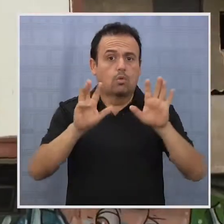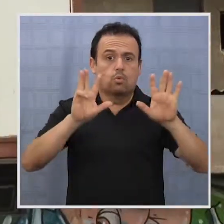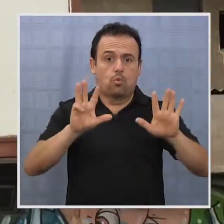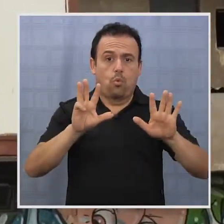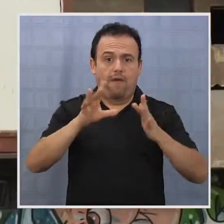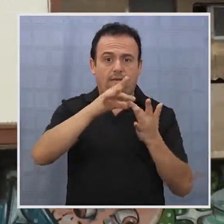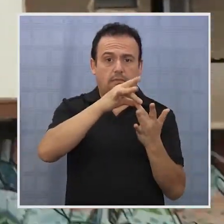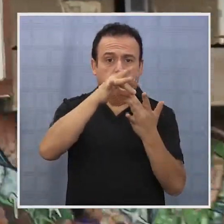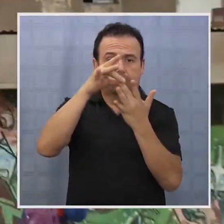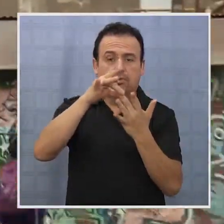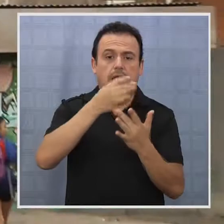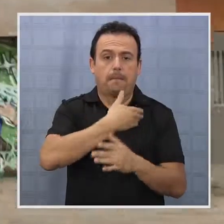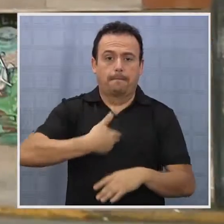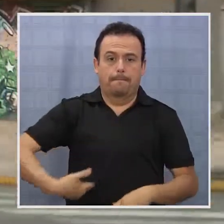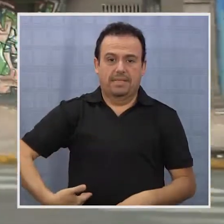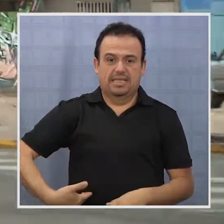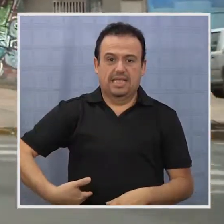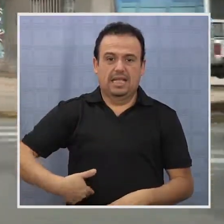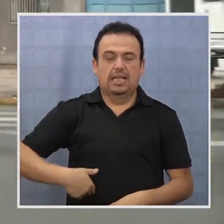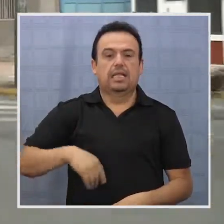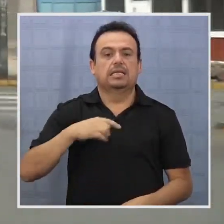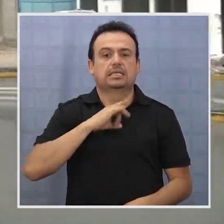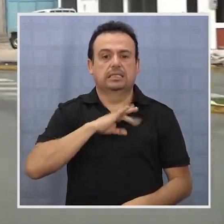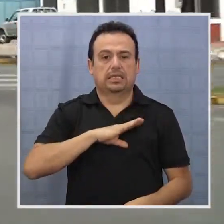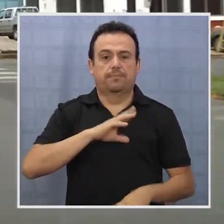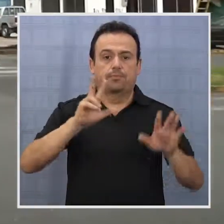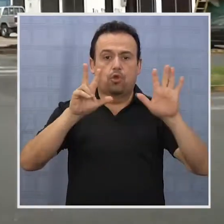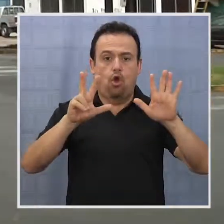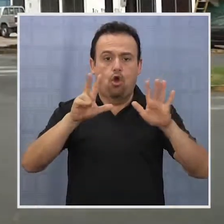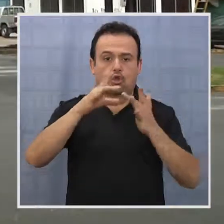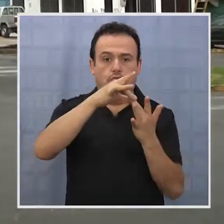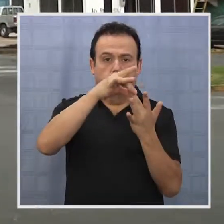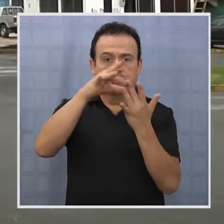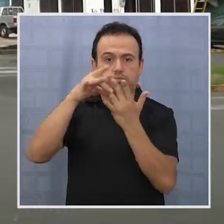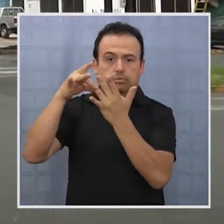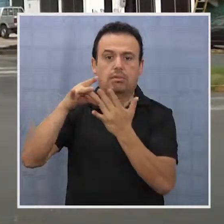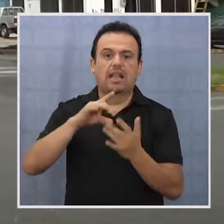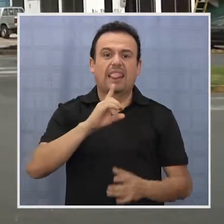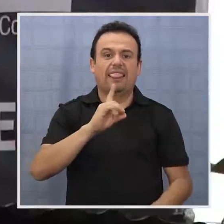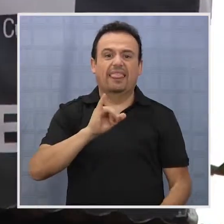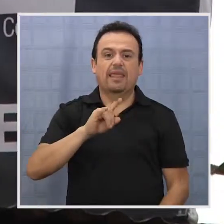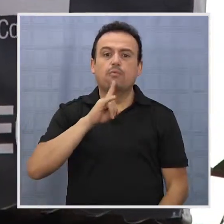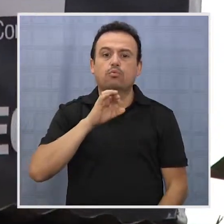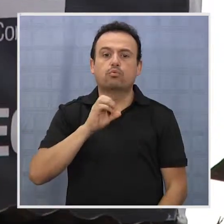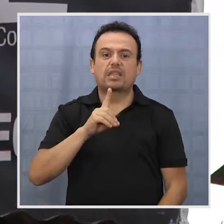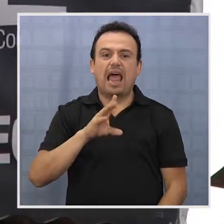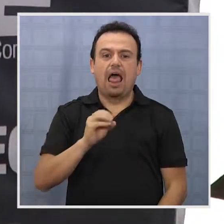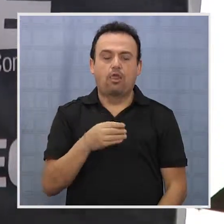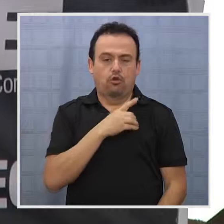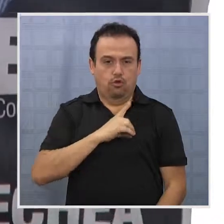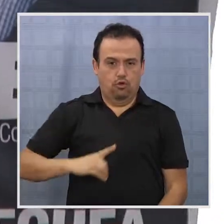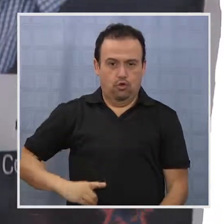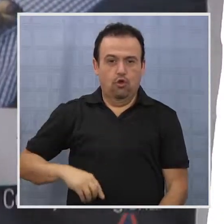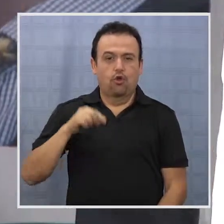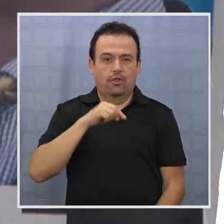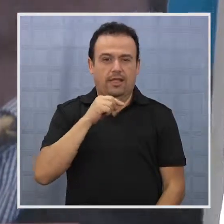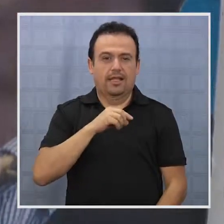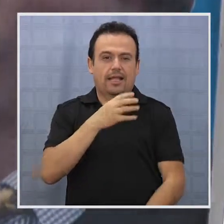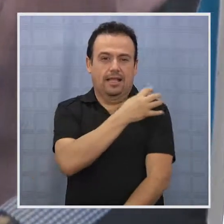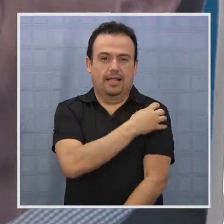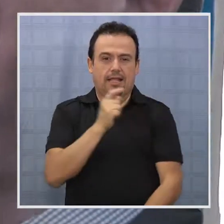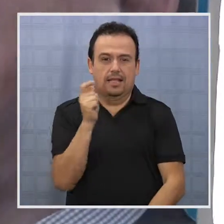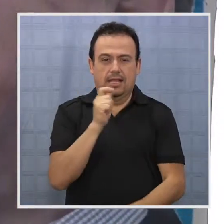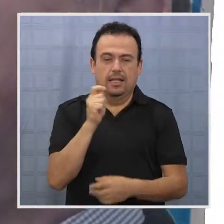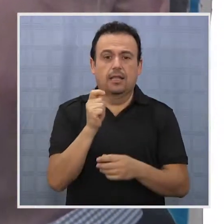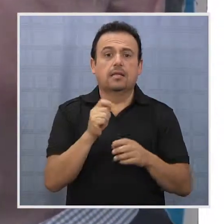9 candidatos a presidente de la república, 8 candidatos a diputado en Tarapacá. Los postulantes a consejero